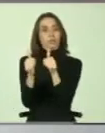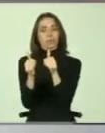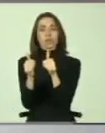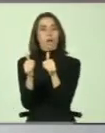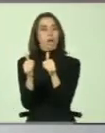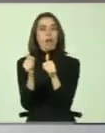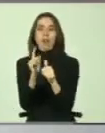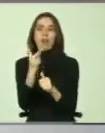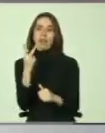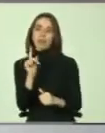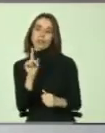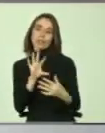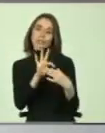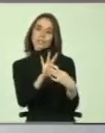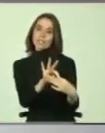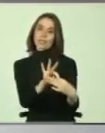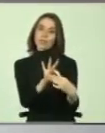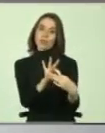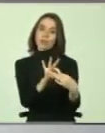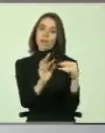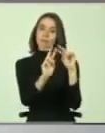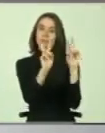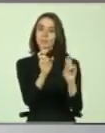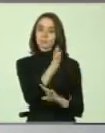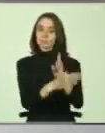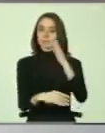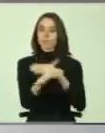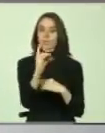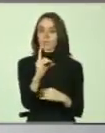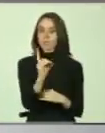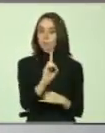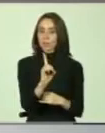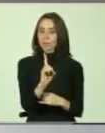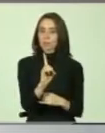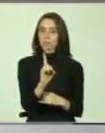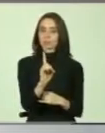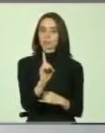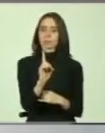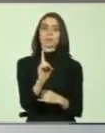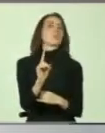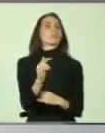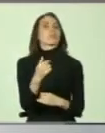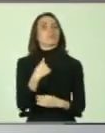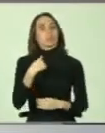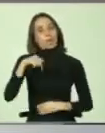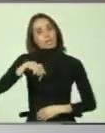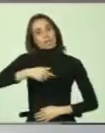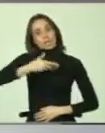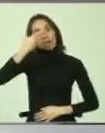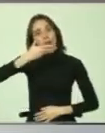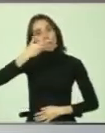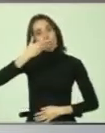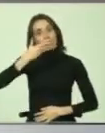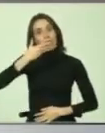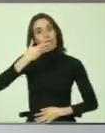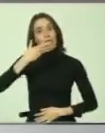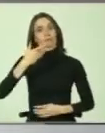nada asociada con el tema de la discapacidad. Y lo que yo voy a hablar acá está